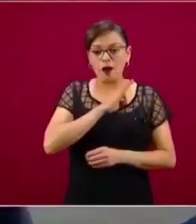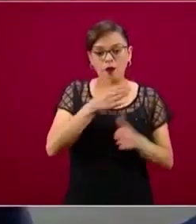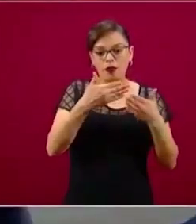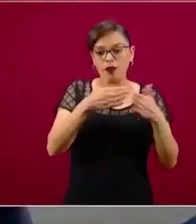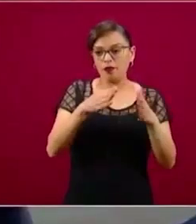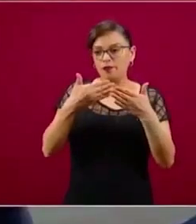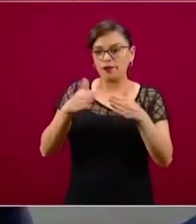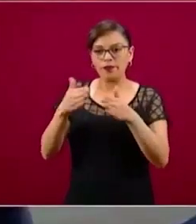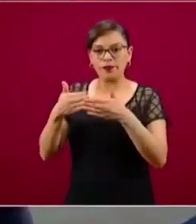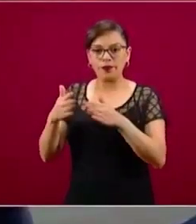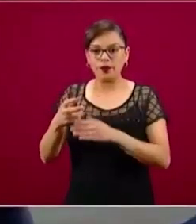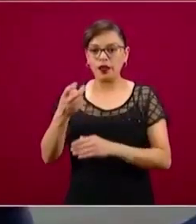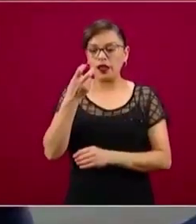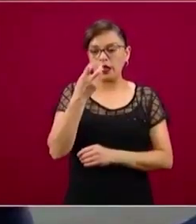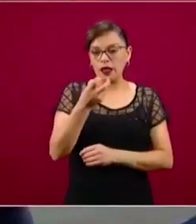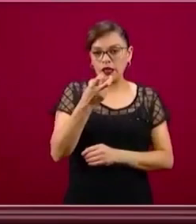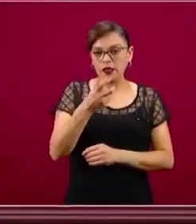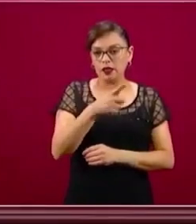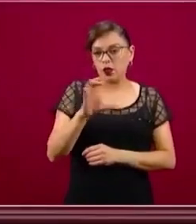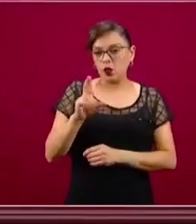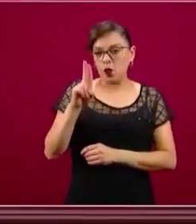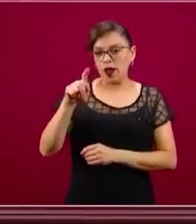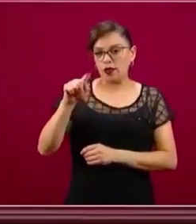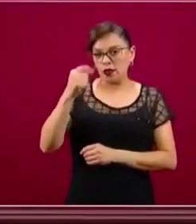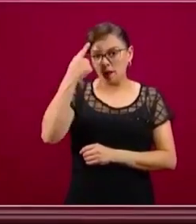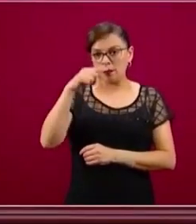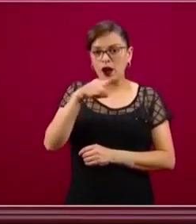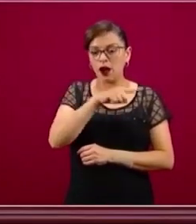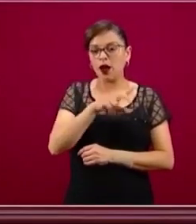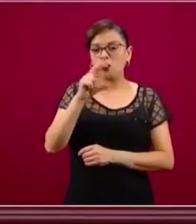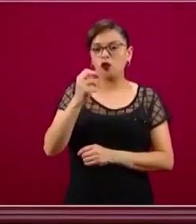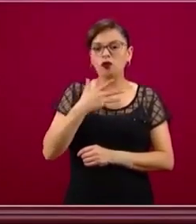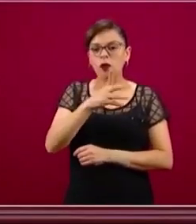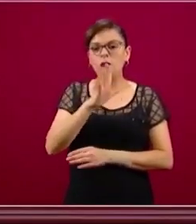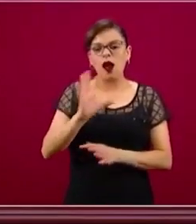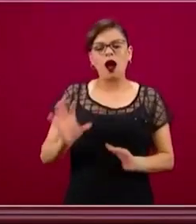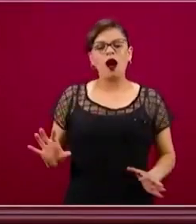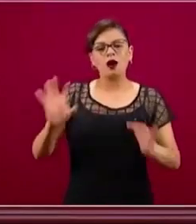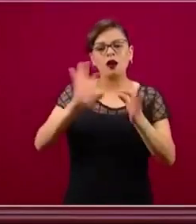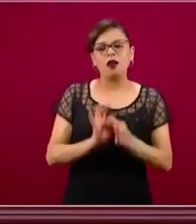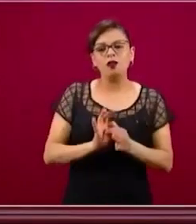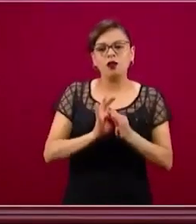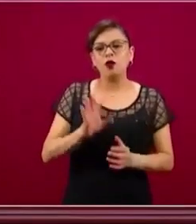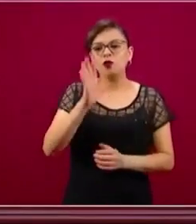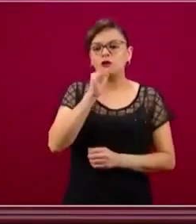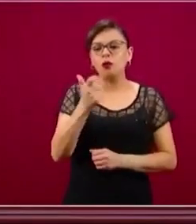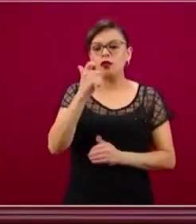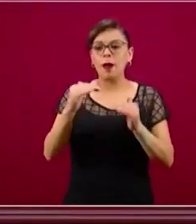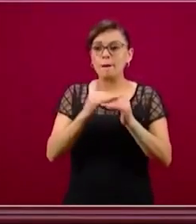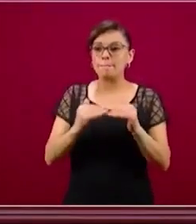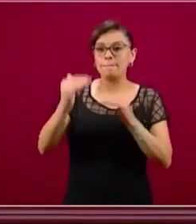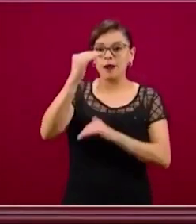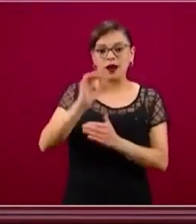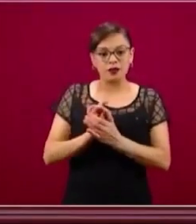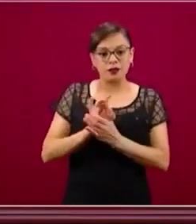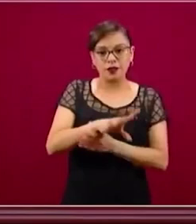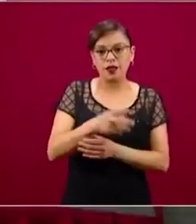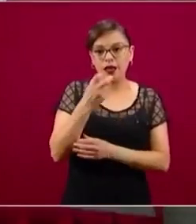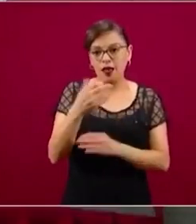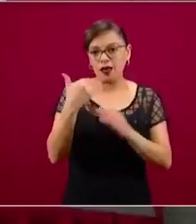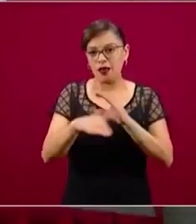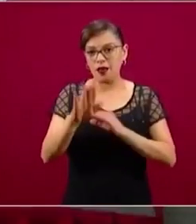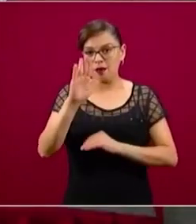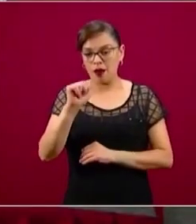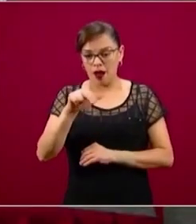sin este candado. Entonces, se los dejo nada más como un tema que es importante considerar, porque si se trata de una cuenta que tiene esta